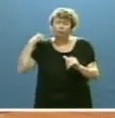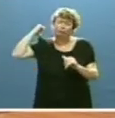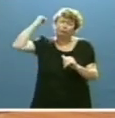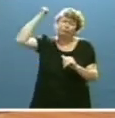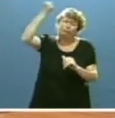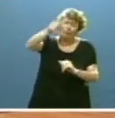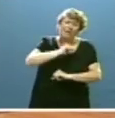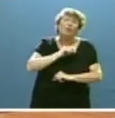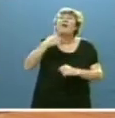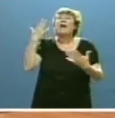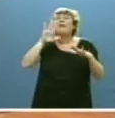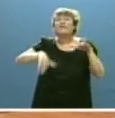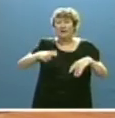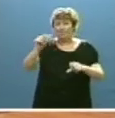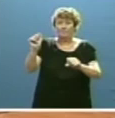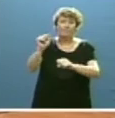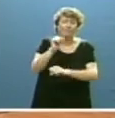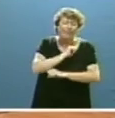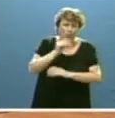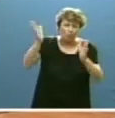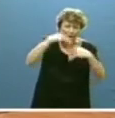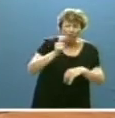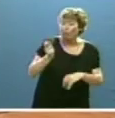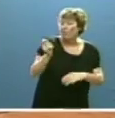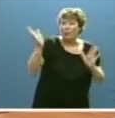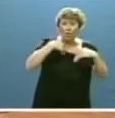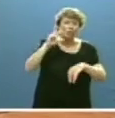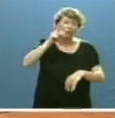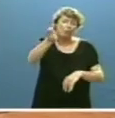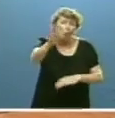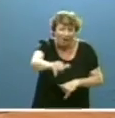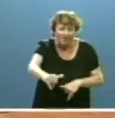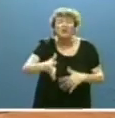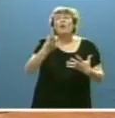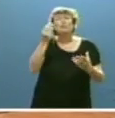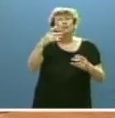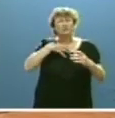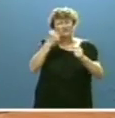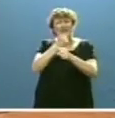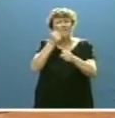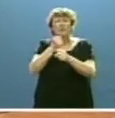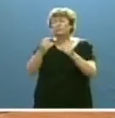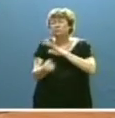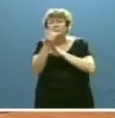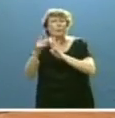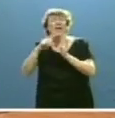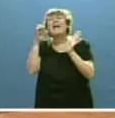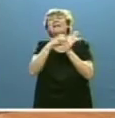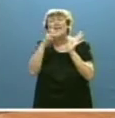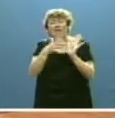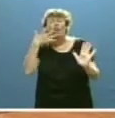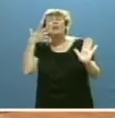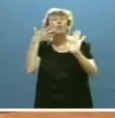determina la pérdida de prestaciones y, por lo tanto, un problema mayor. Muchos de los empleos que se crean no tienen la calidad y duración